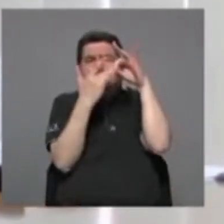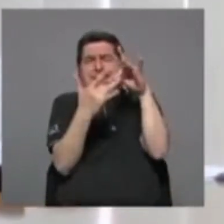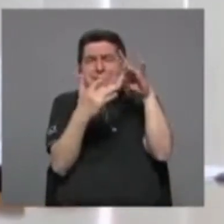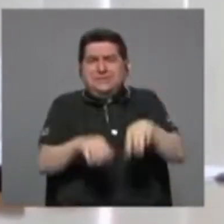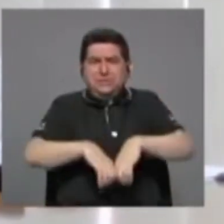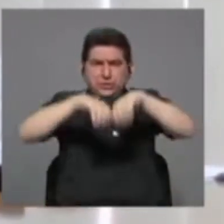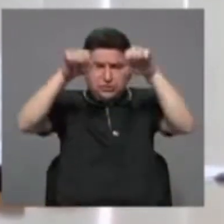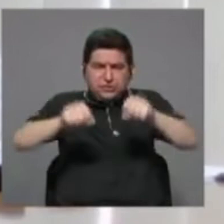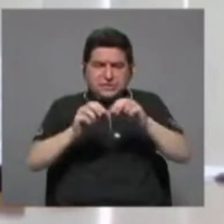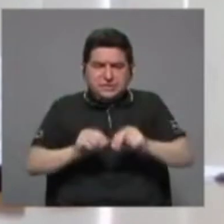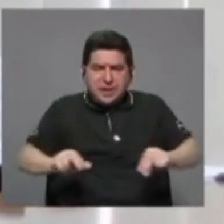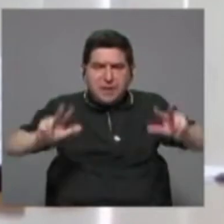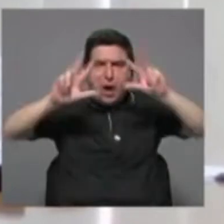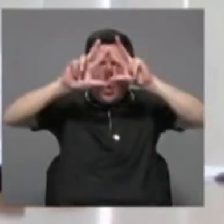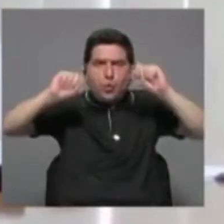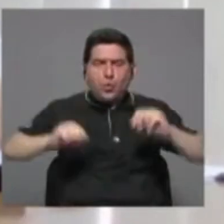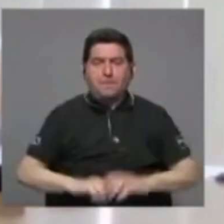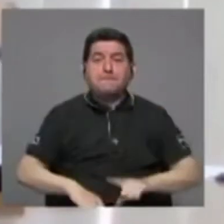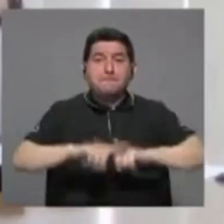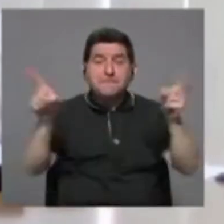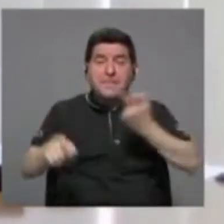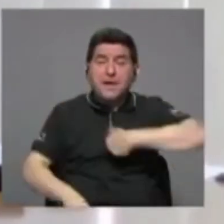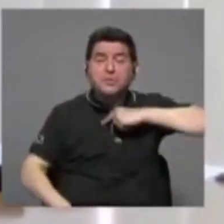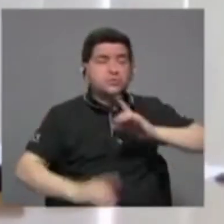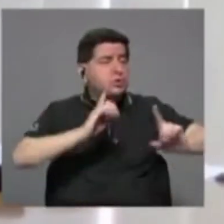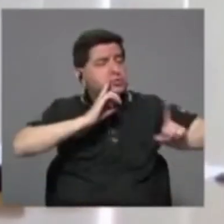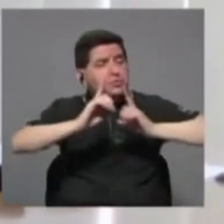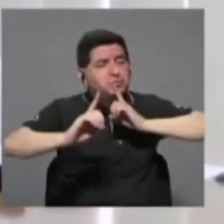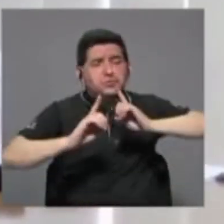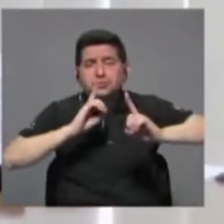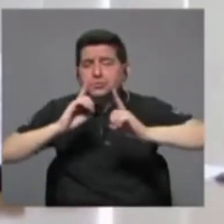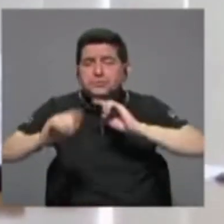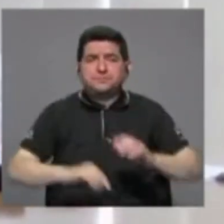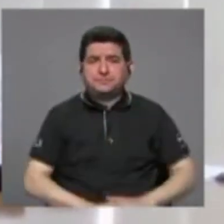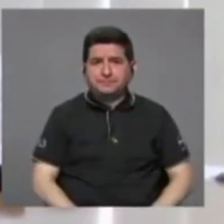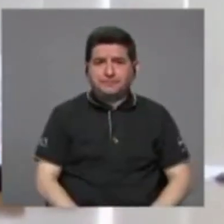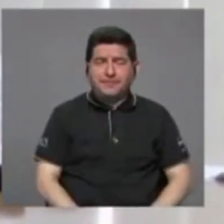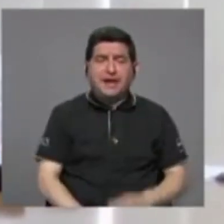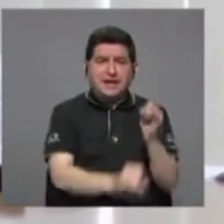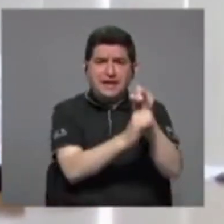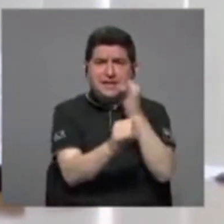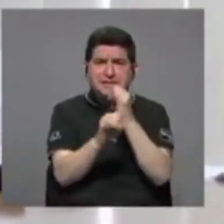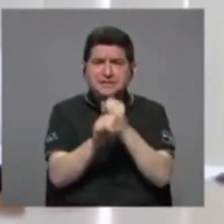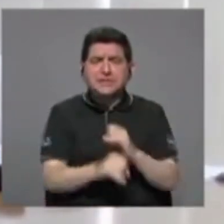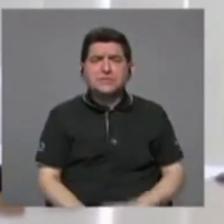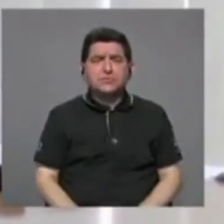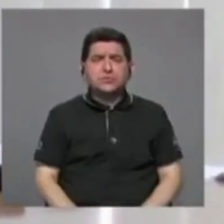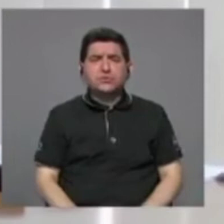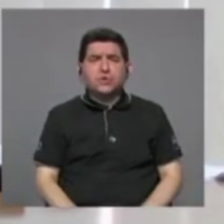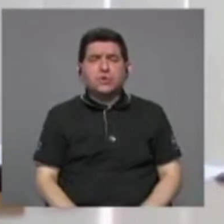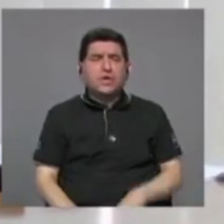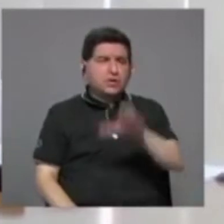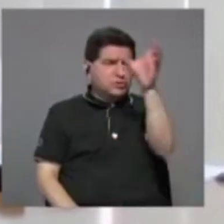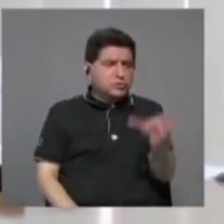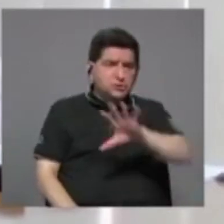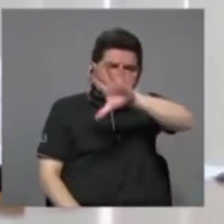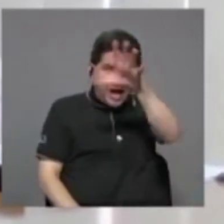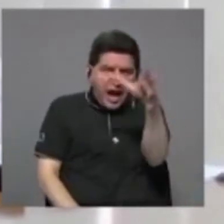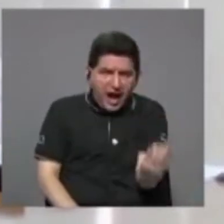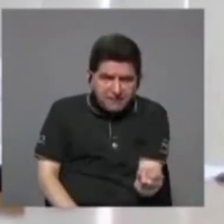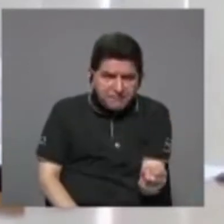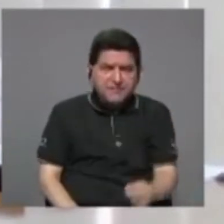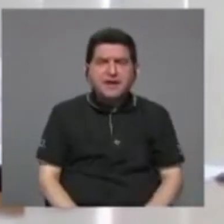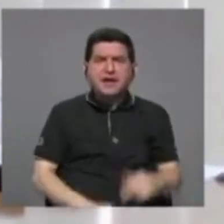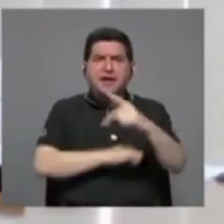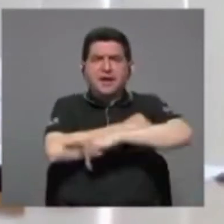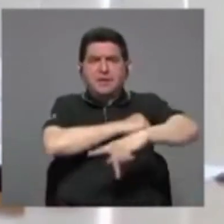sistema de Naciones Unidas, pero estamos en diálogo con instituciones del continente africano, de países de